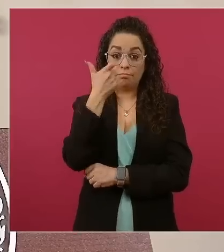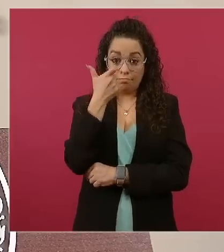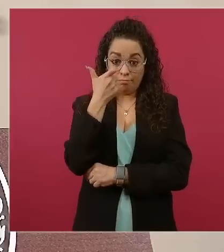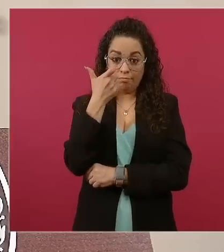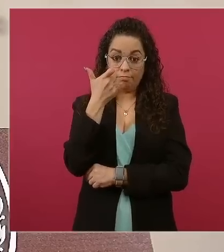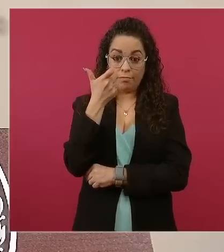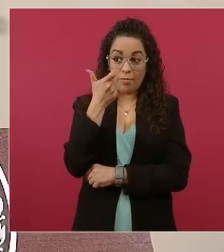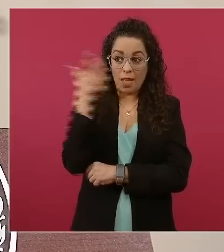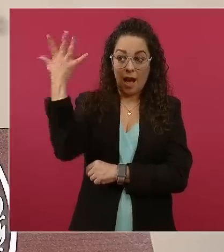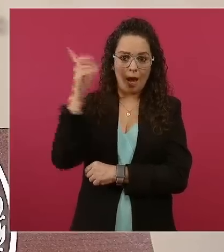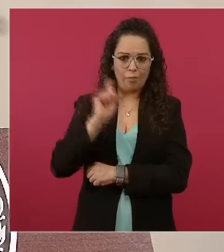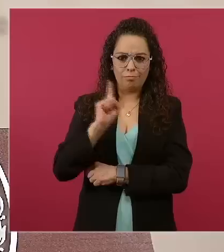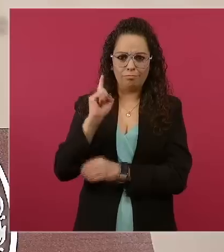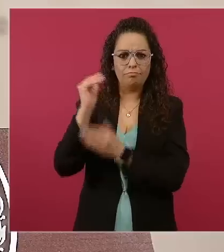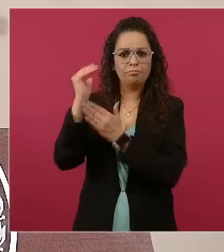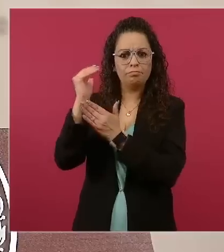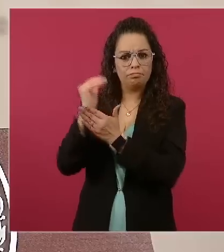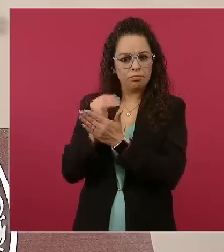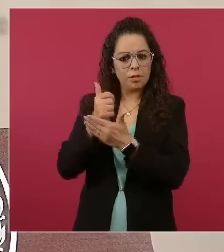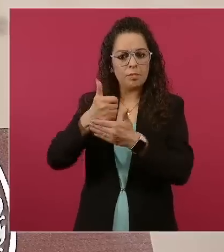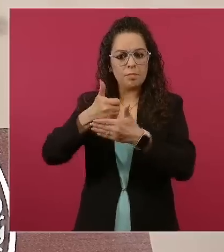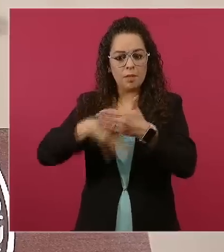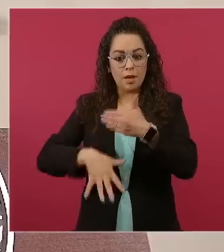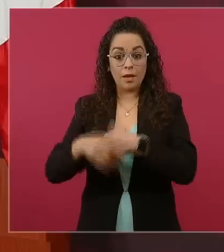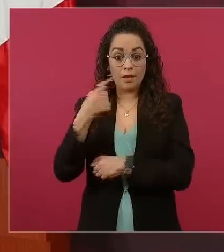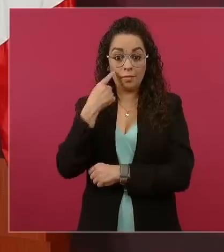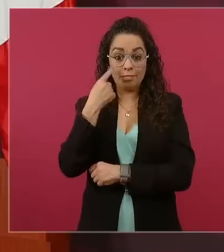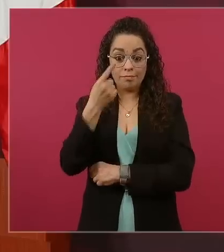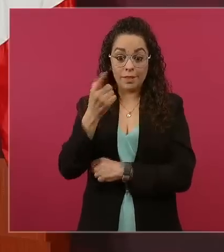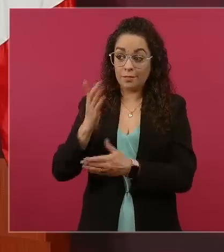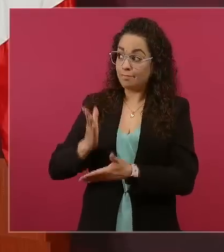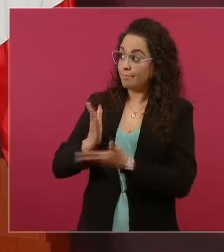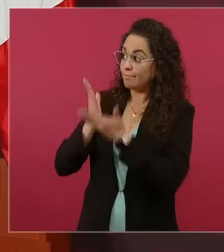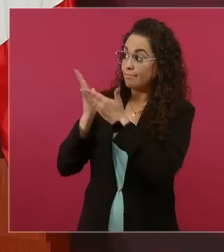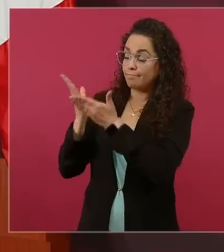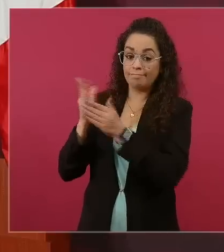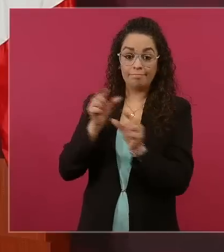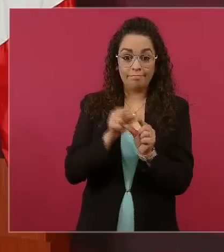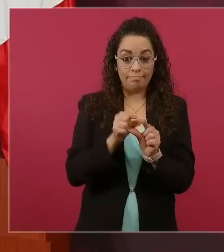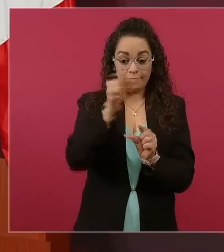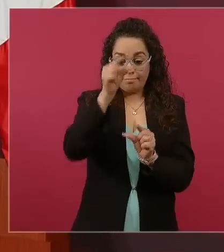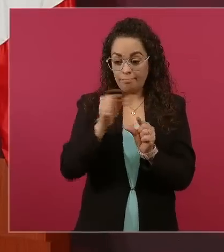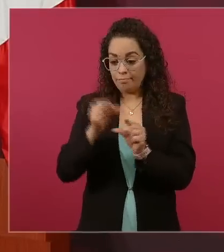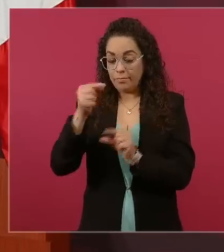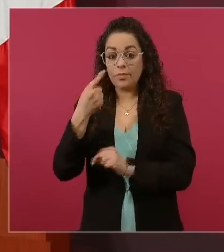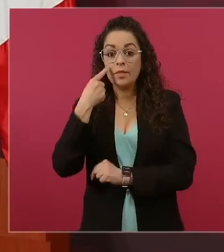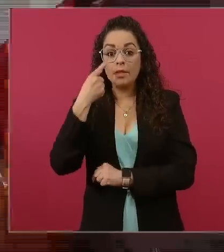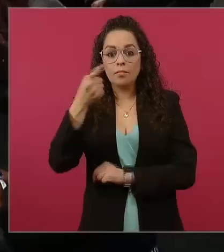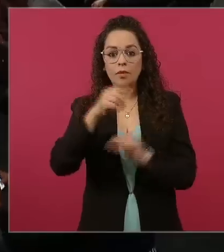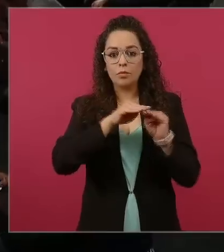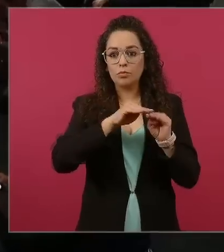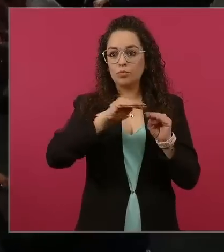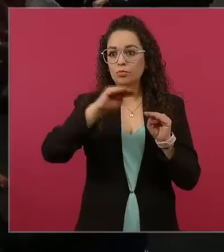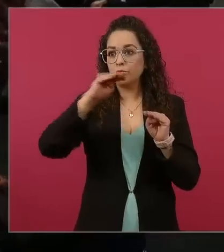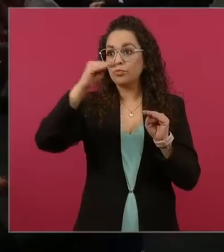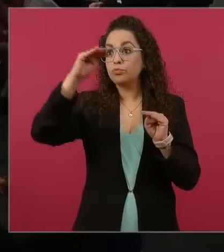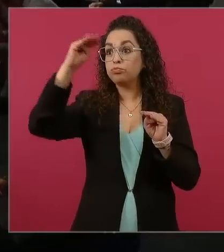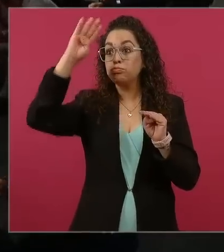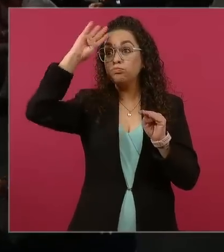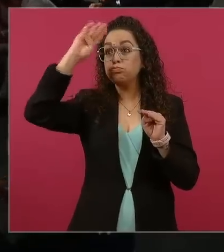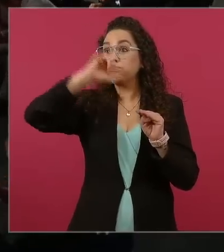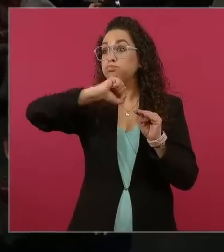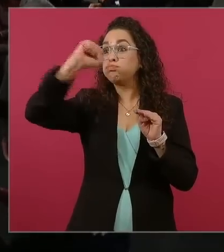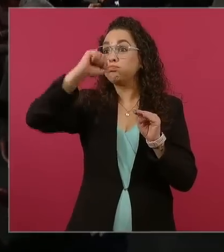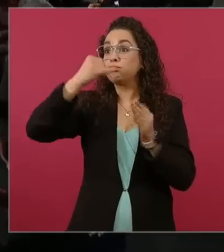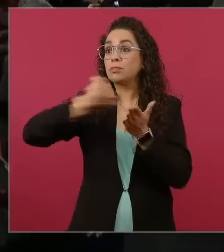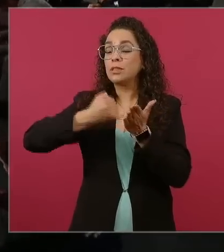y aquí está ya el resultado, o vamos avanzando en este propósito. Recuerden que cuando